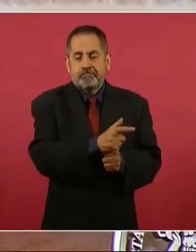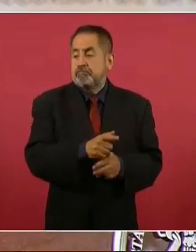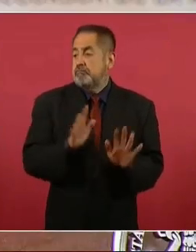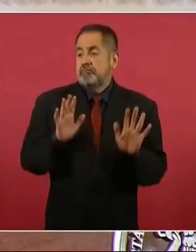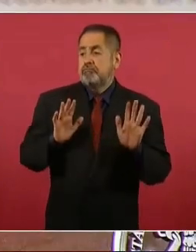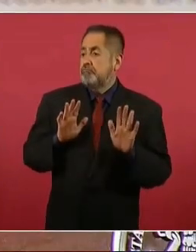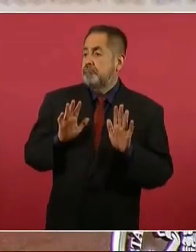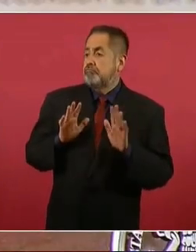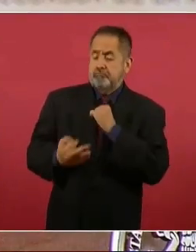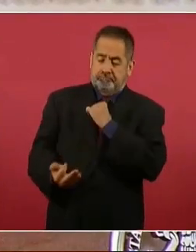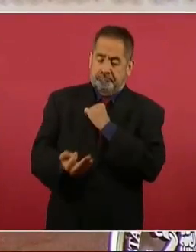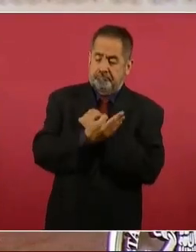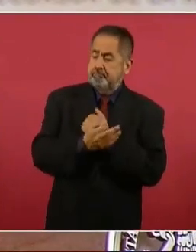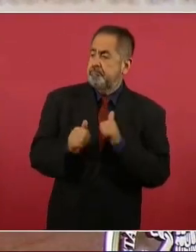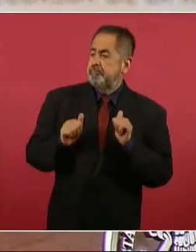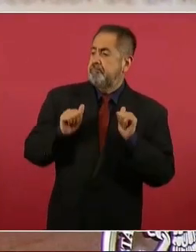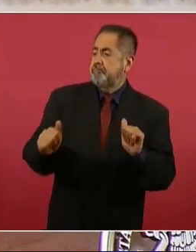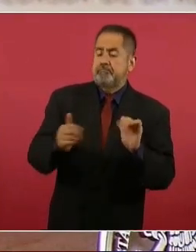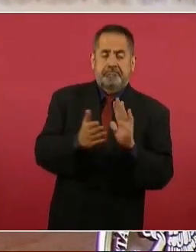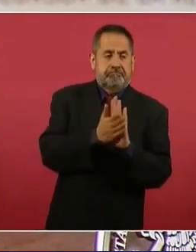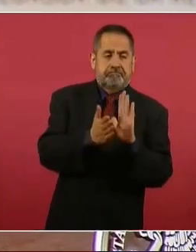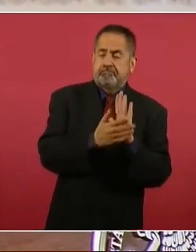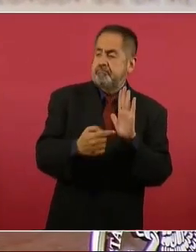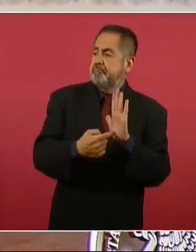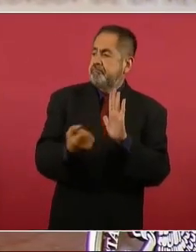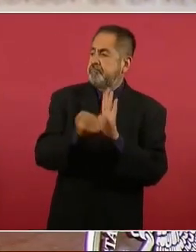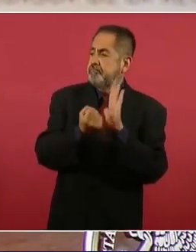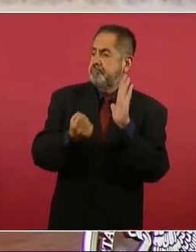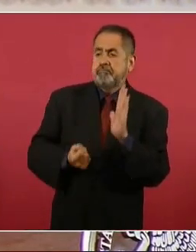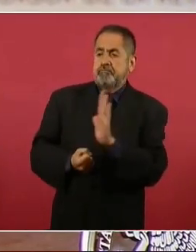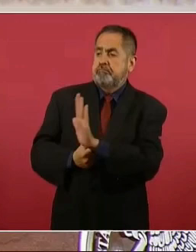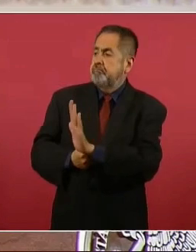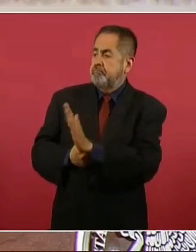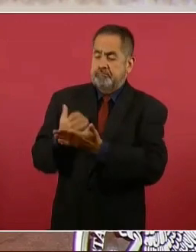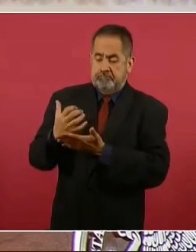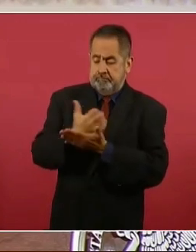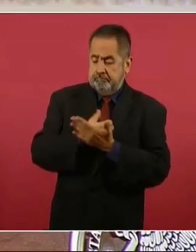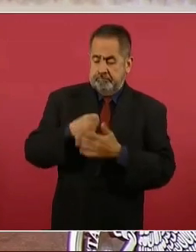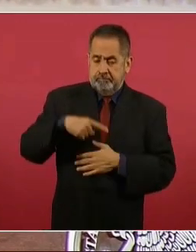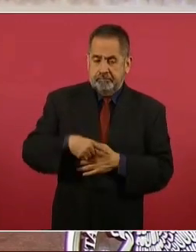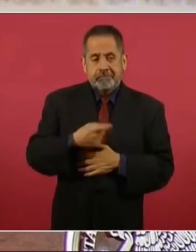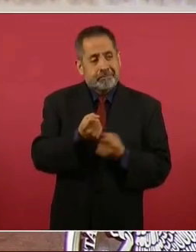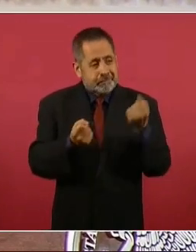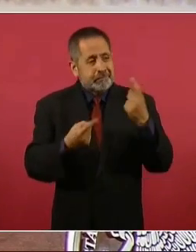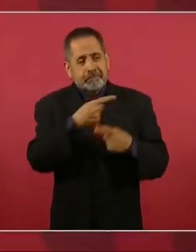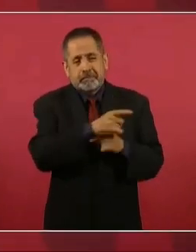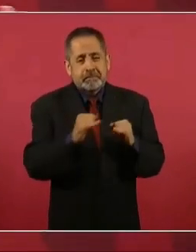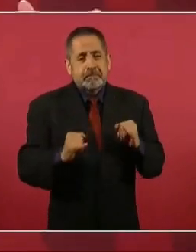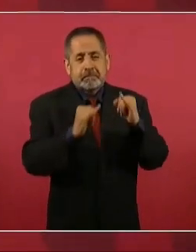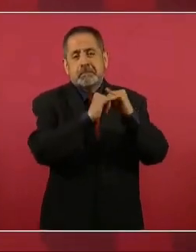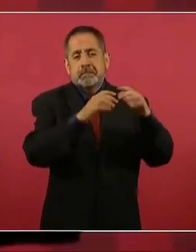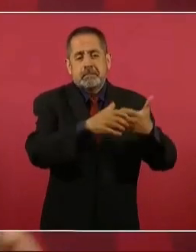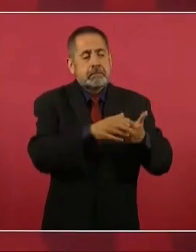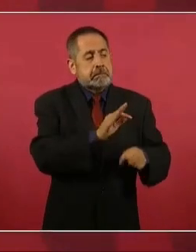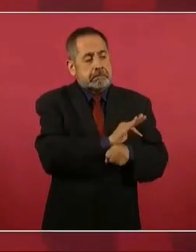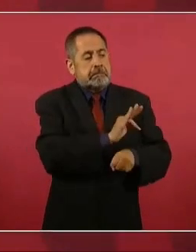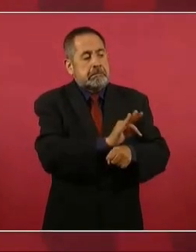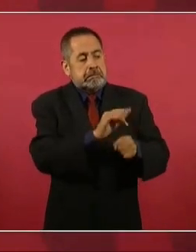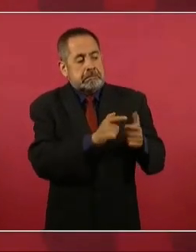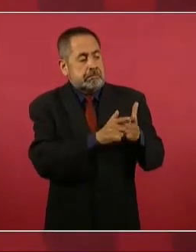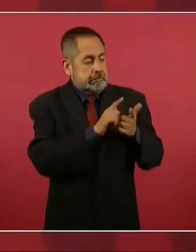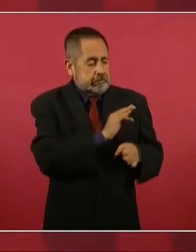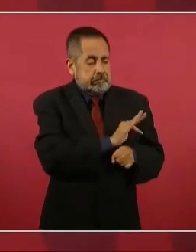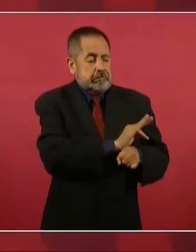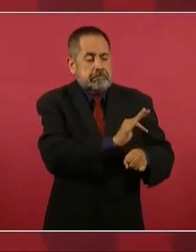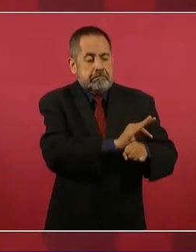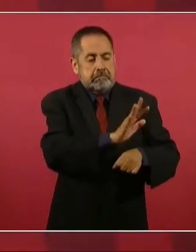organismos autónomos con ese propósito, de proteger a grupos de